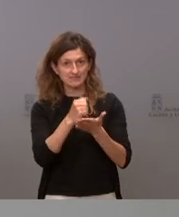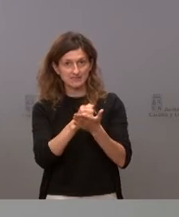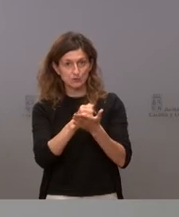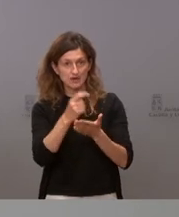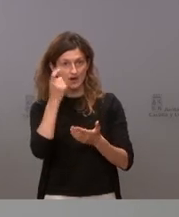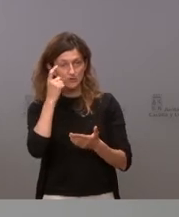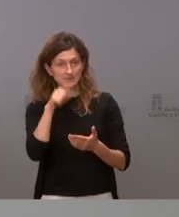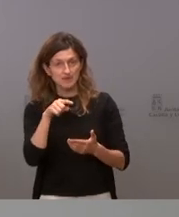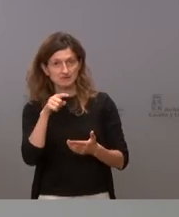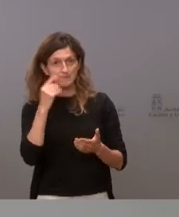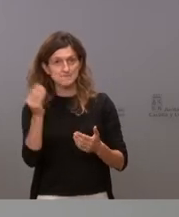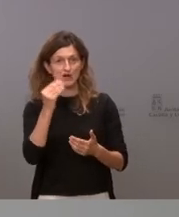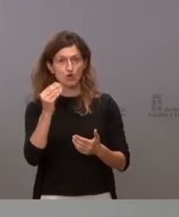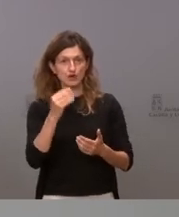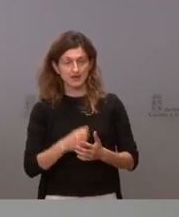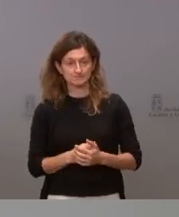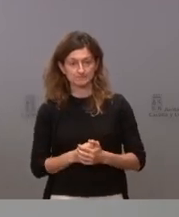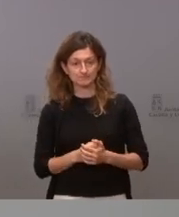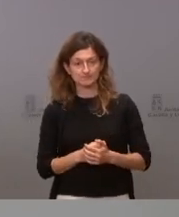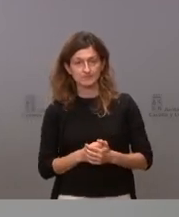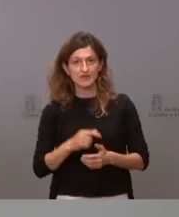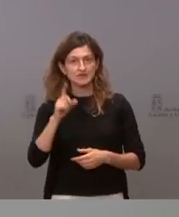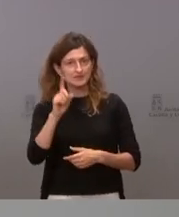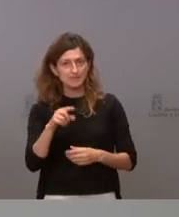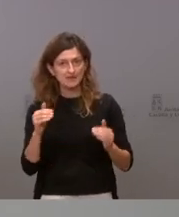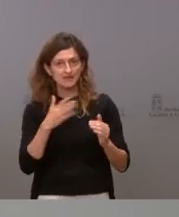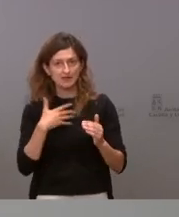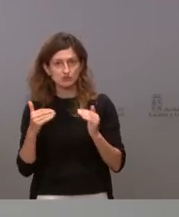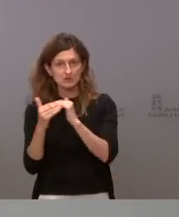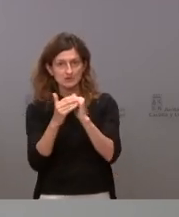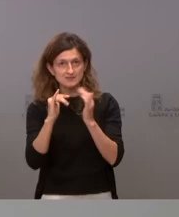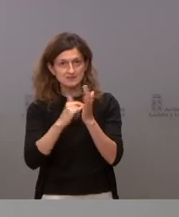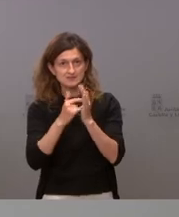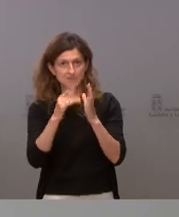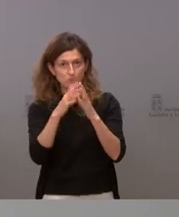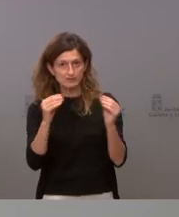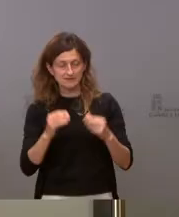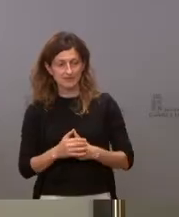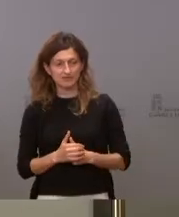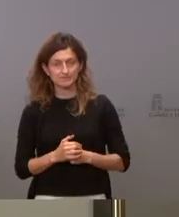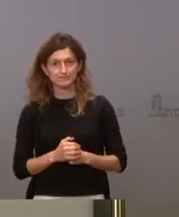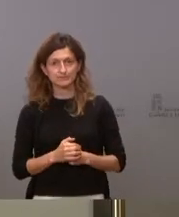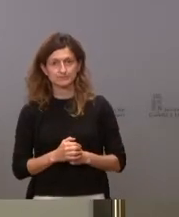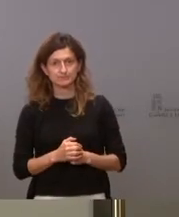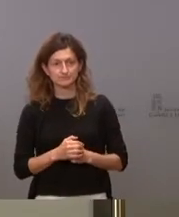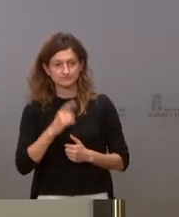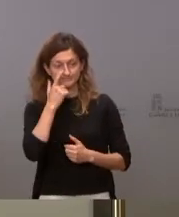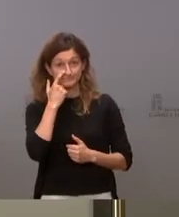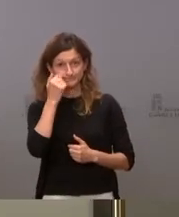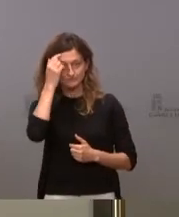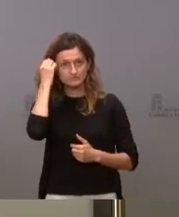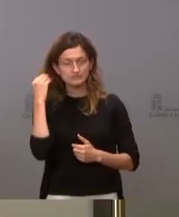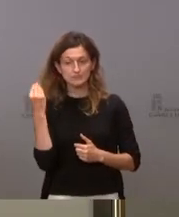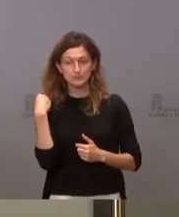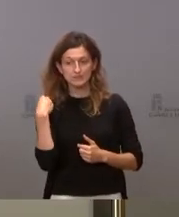de mejorar y aumentar esa equidad que queremos en el sistema universitario Bueno, sobre la pregunta que me hace